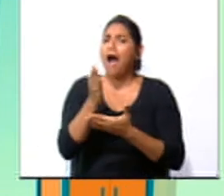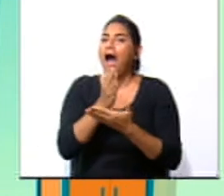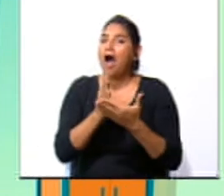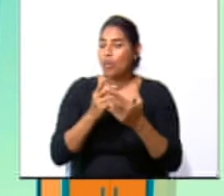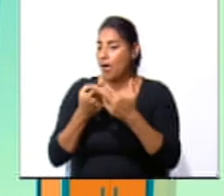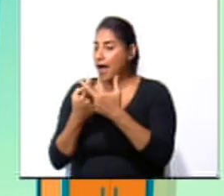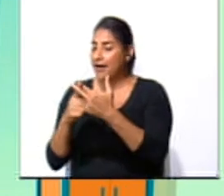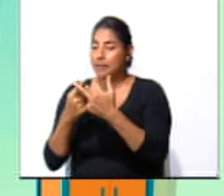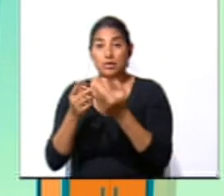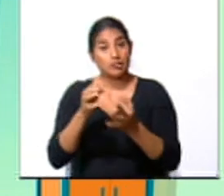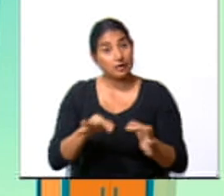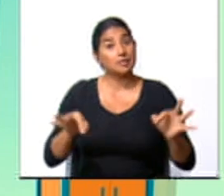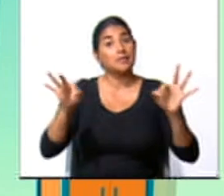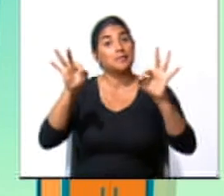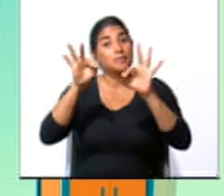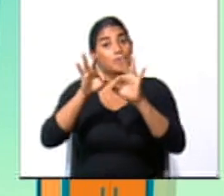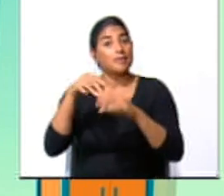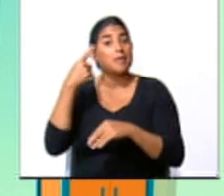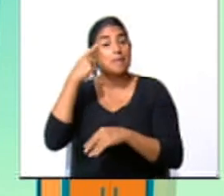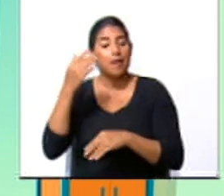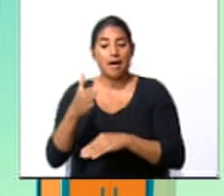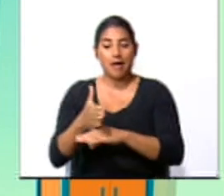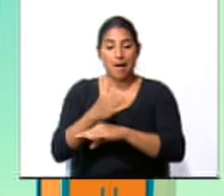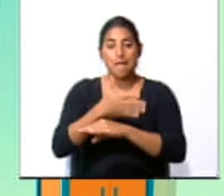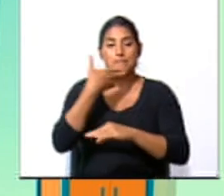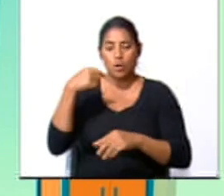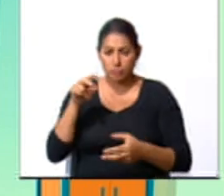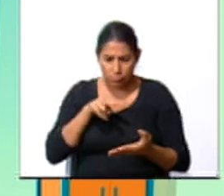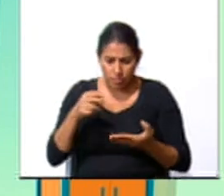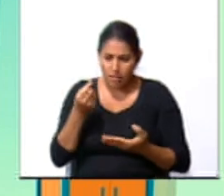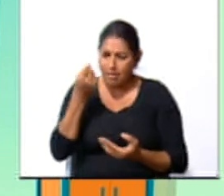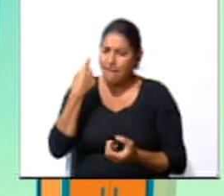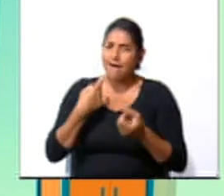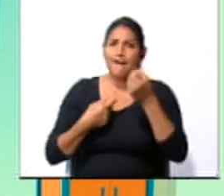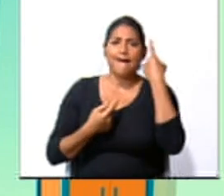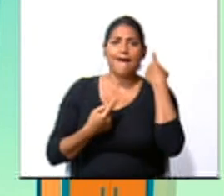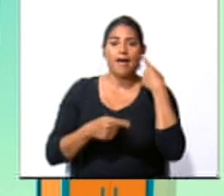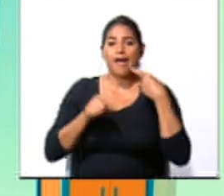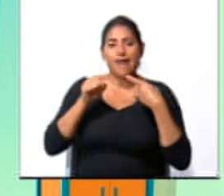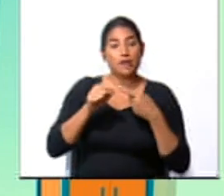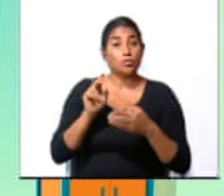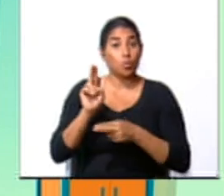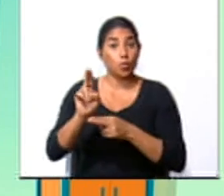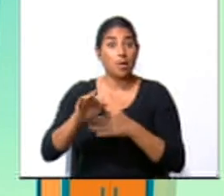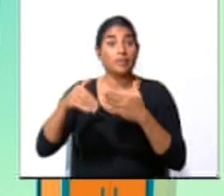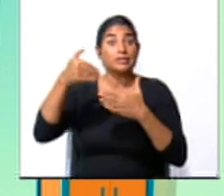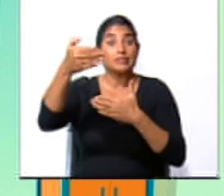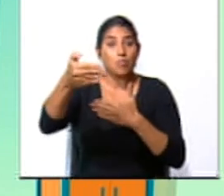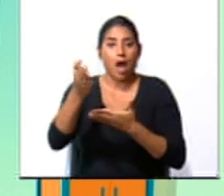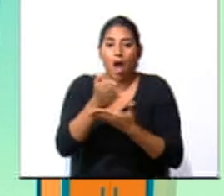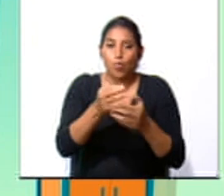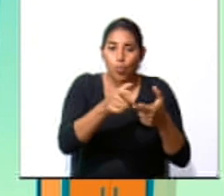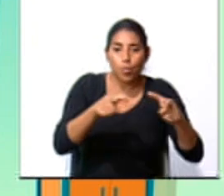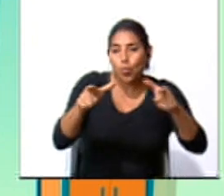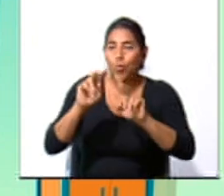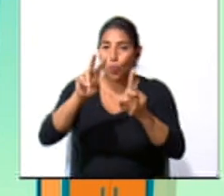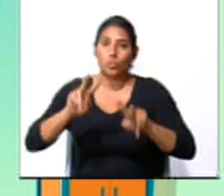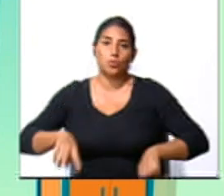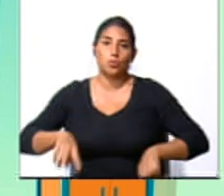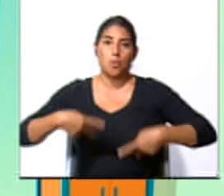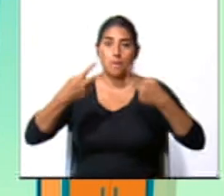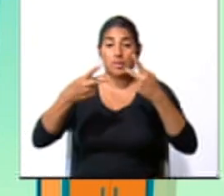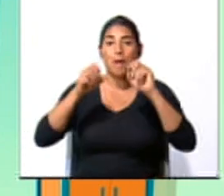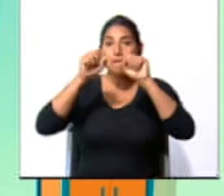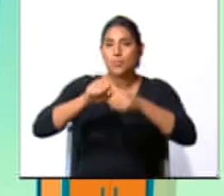herramientas importantes para mejorar nuestra comprensión de lectura. Esto será muy útil para cualquier área de su vida porque